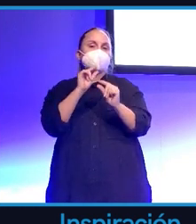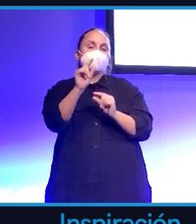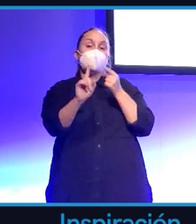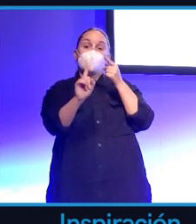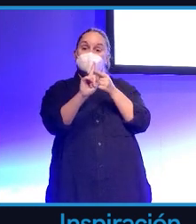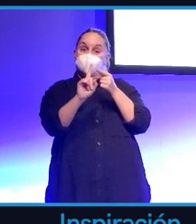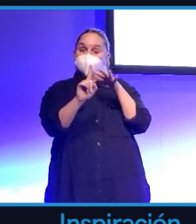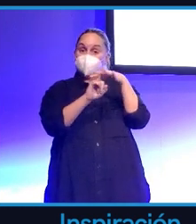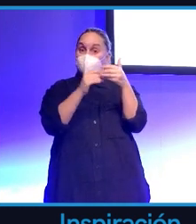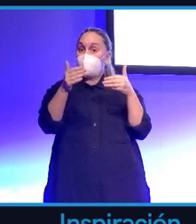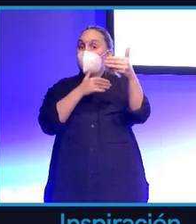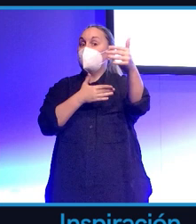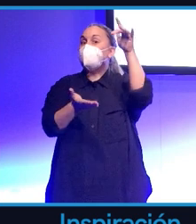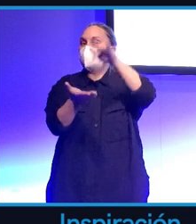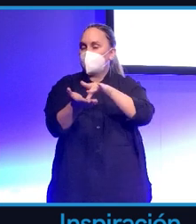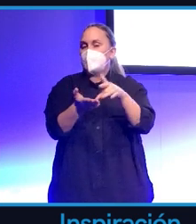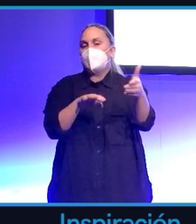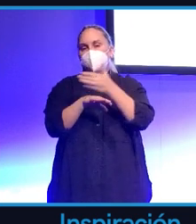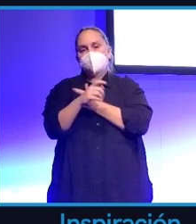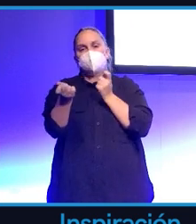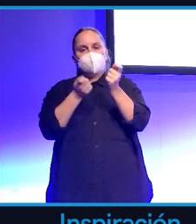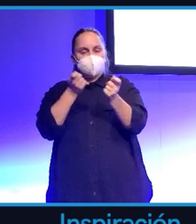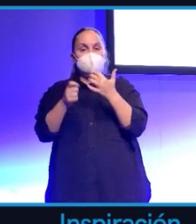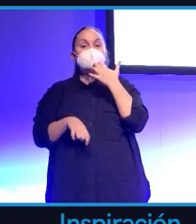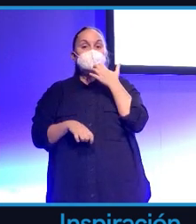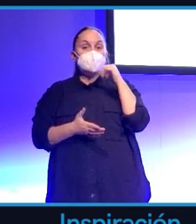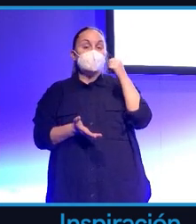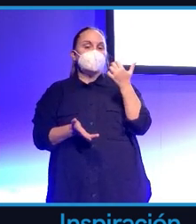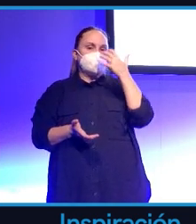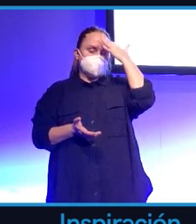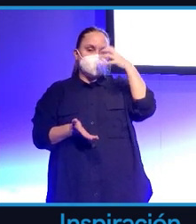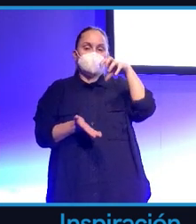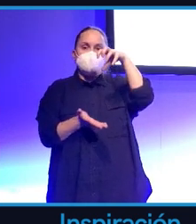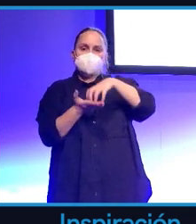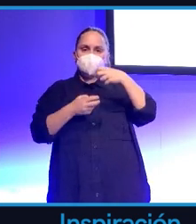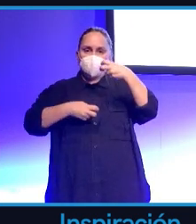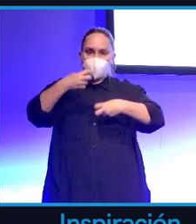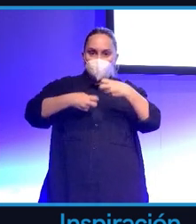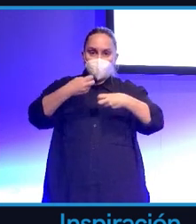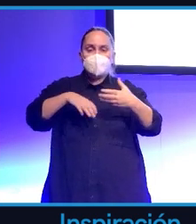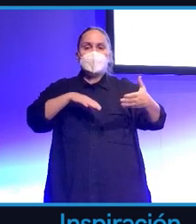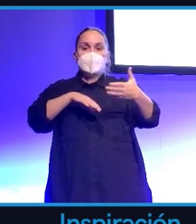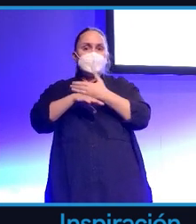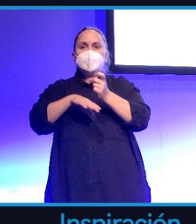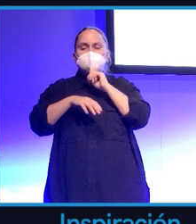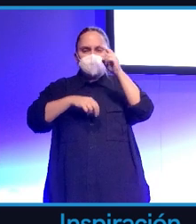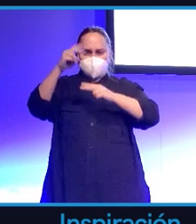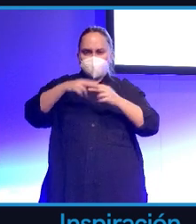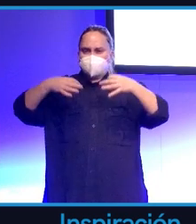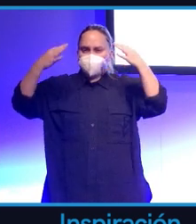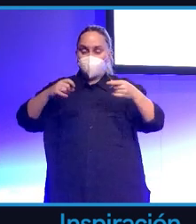tecnologías. Así como construimos una central nuclear poniendo grandes medidas de seguridad para que no ocurra un desastre,